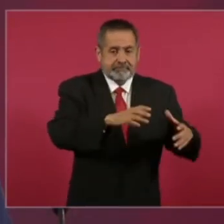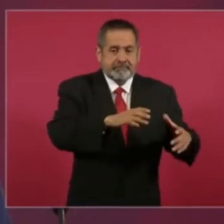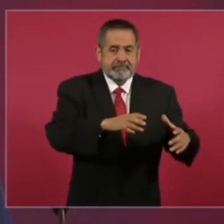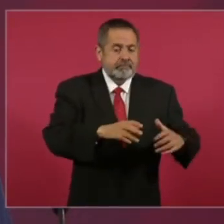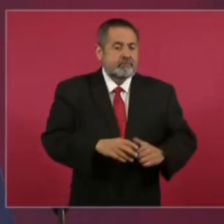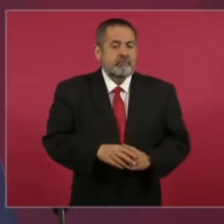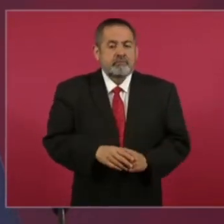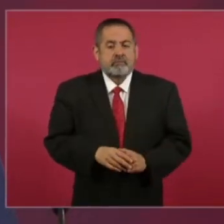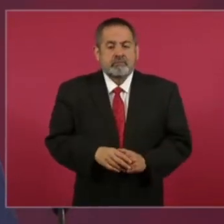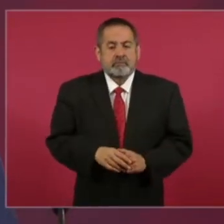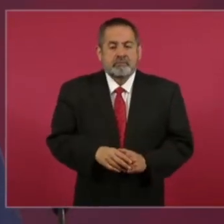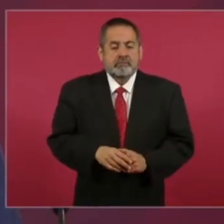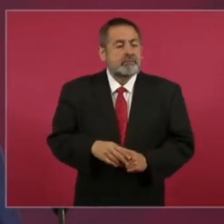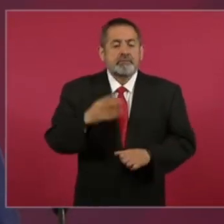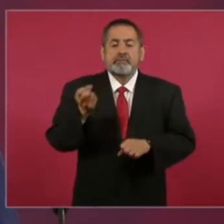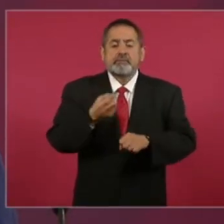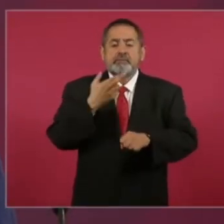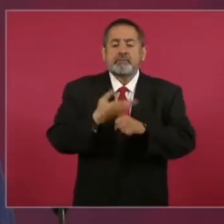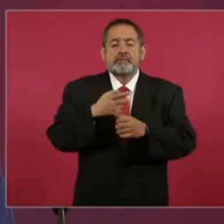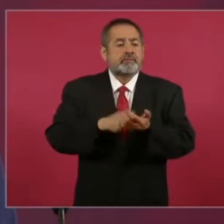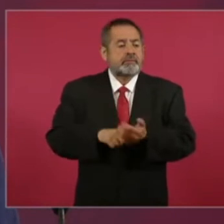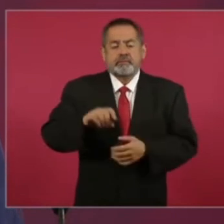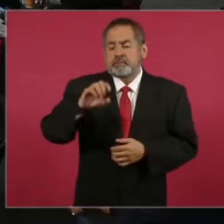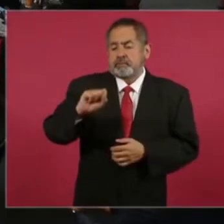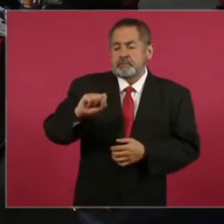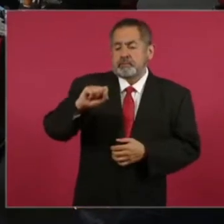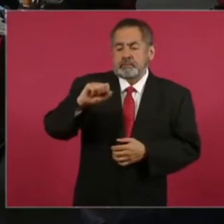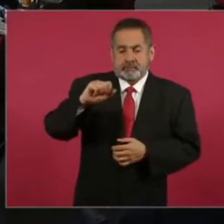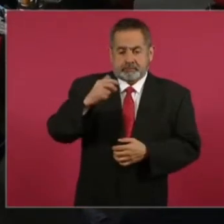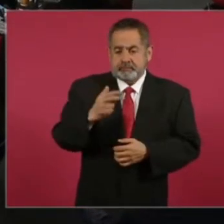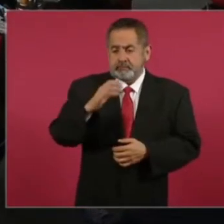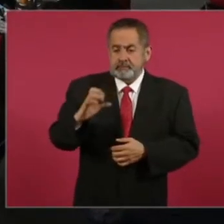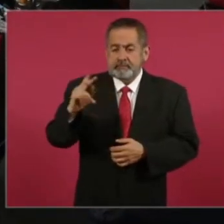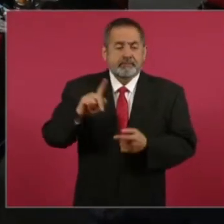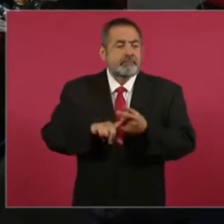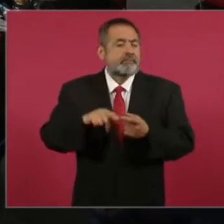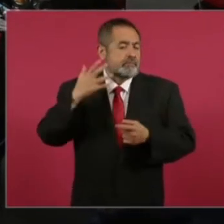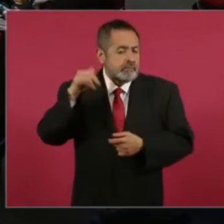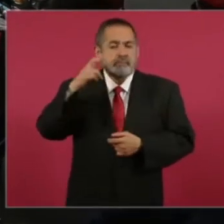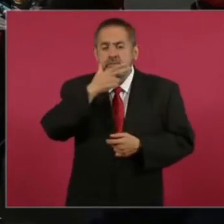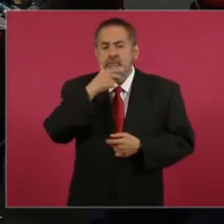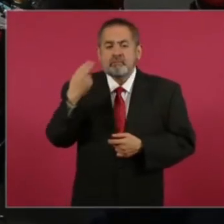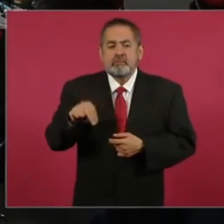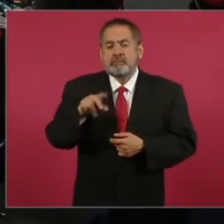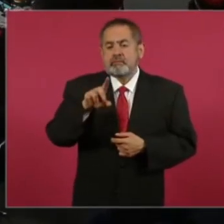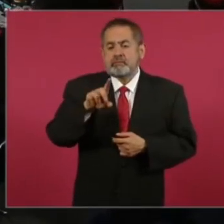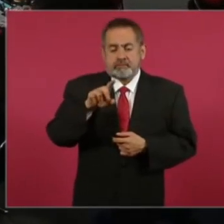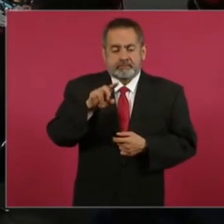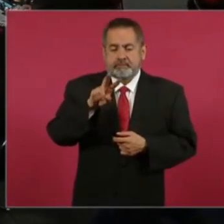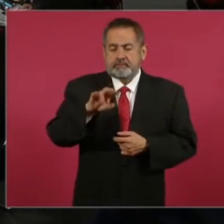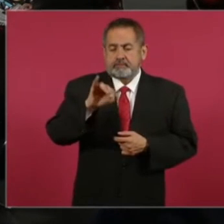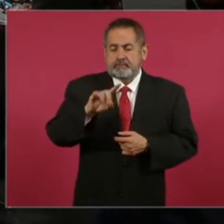el secretario de Hacienda de entonces, Videgaray y